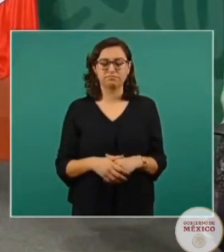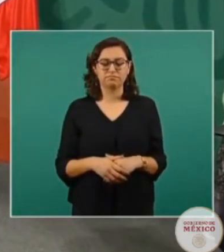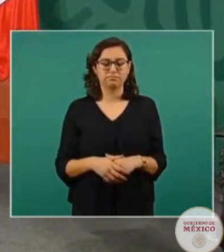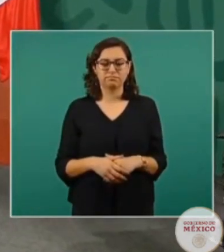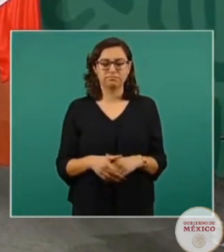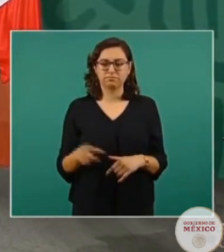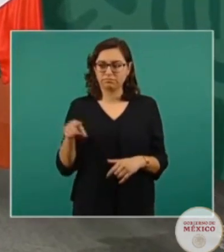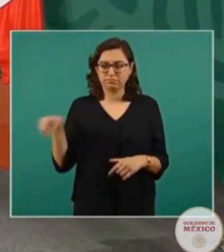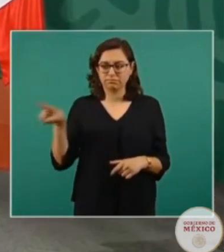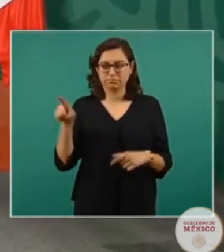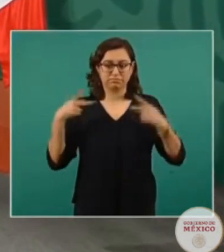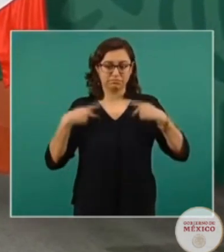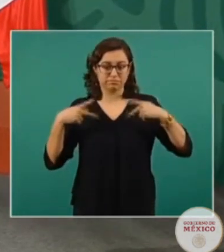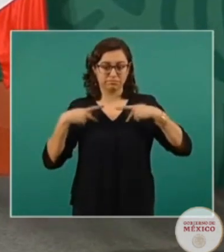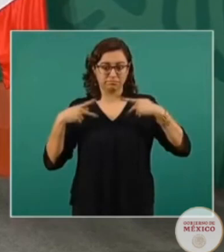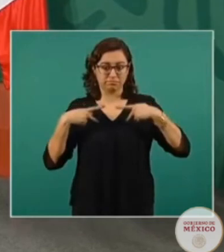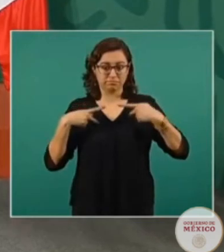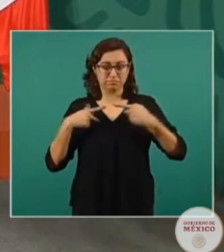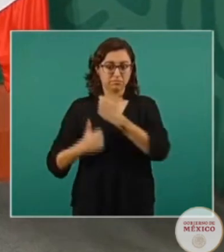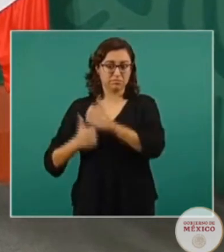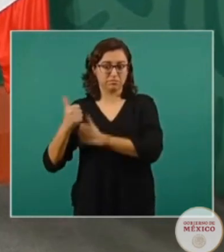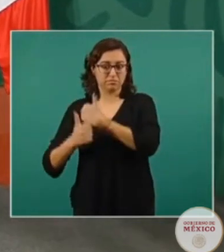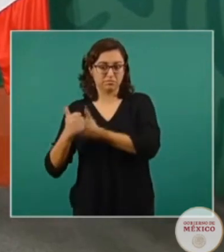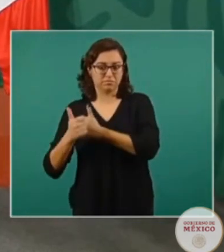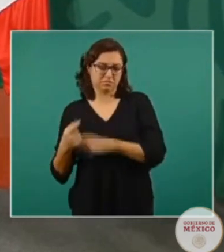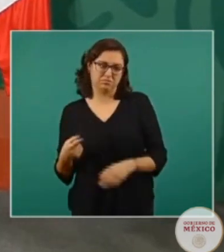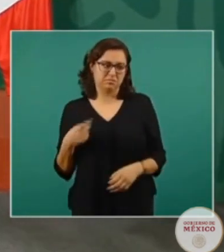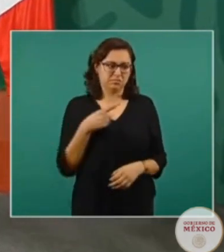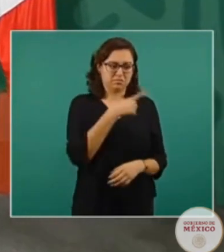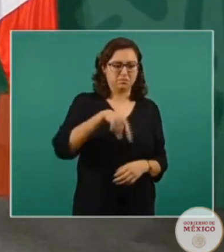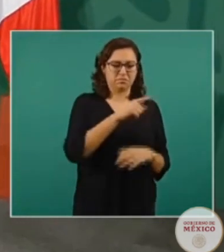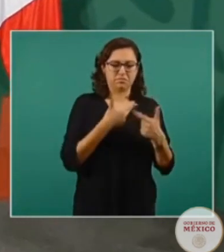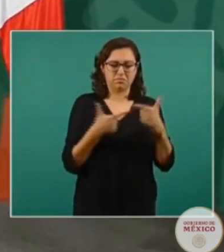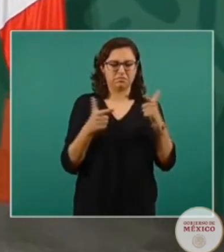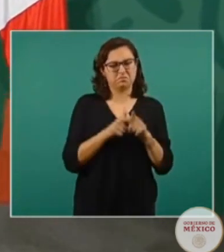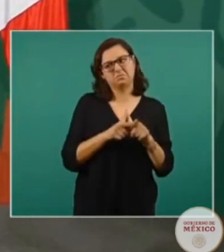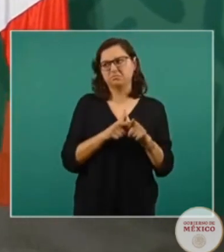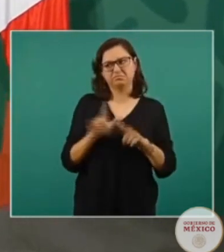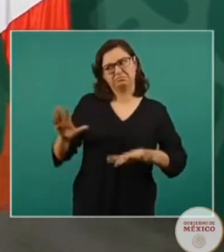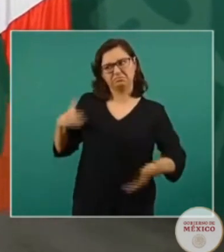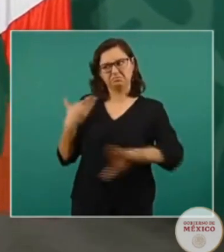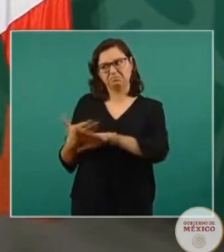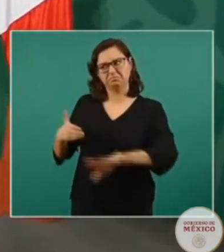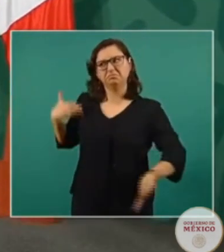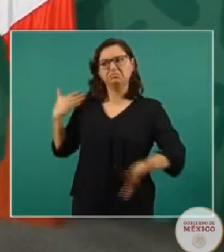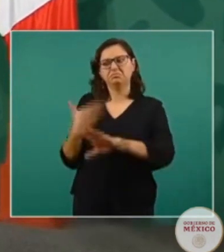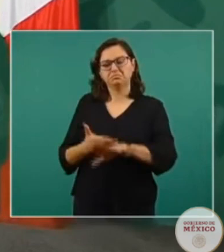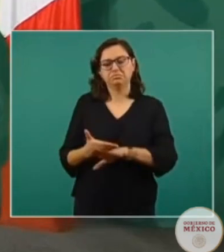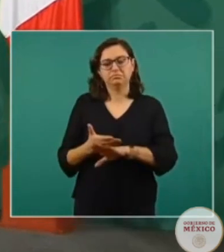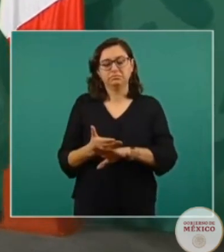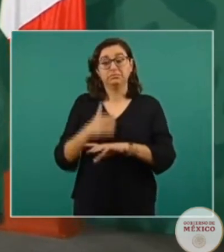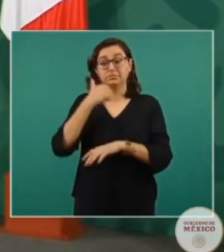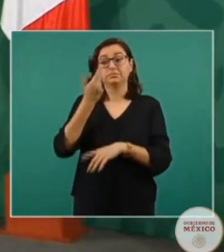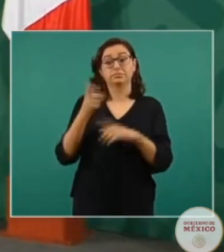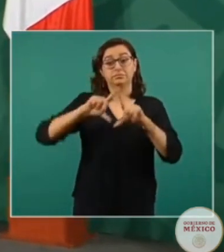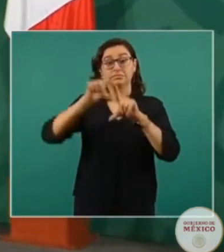gente que quiere generar inestabilidad, sin